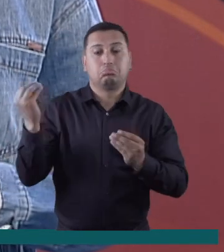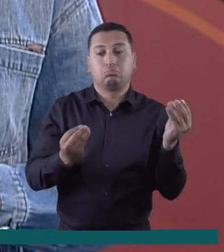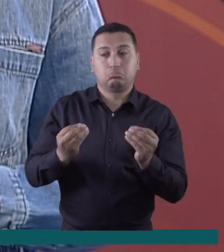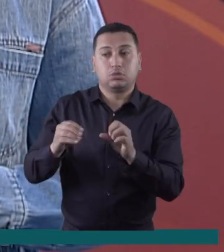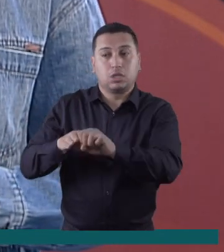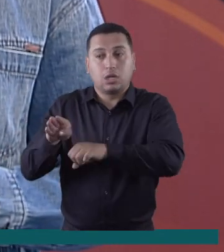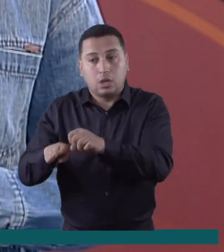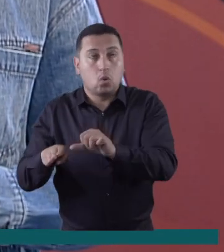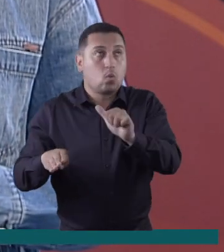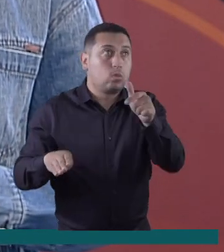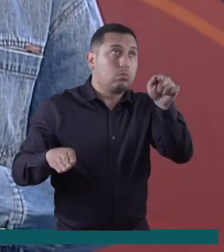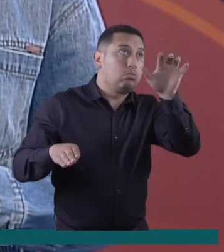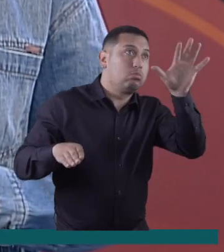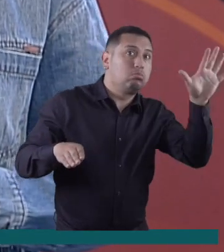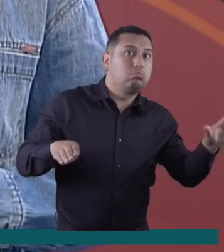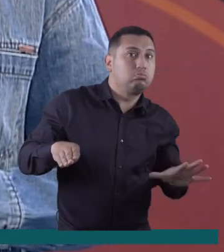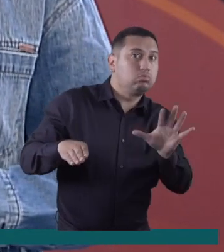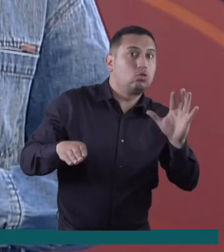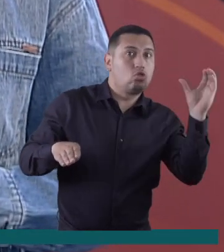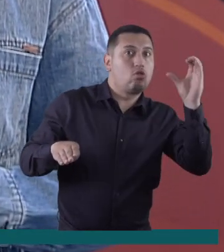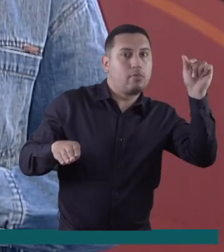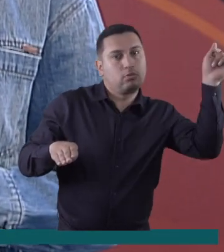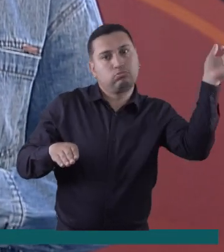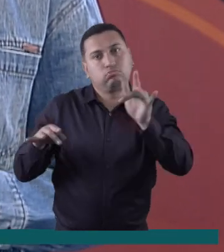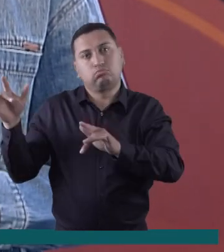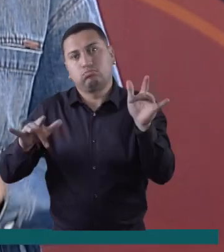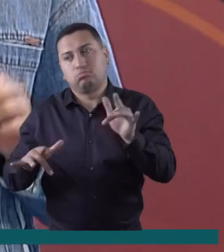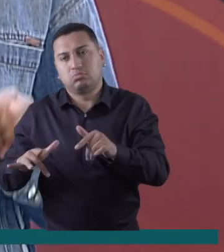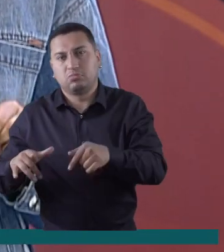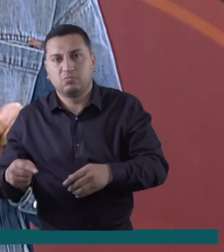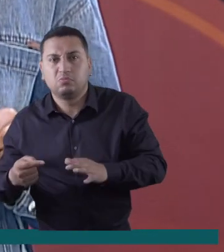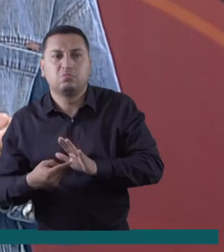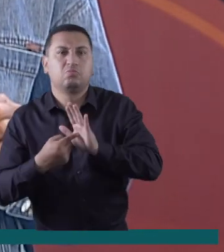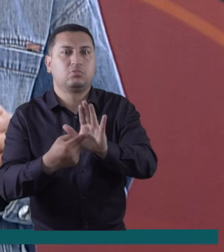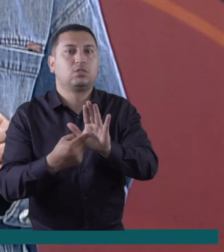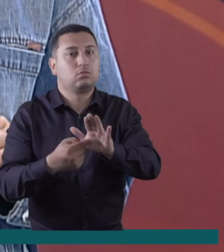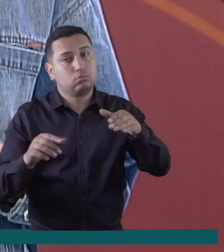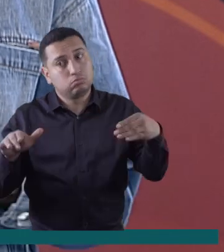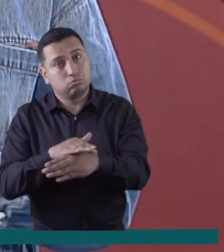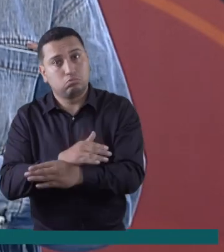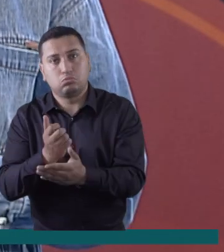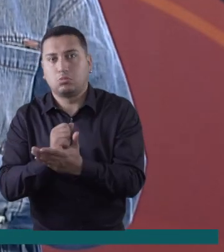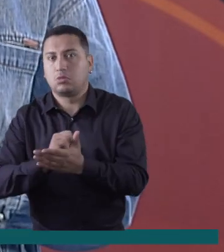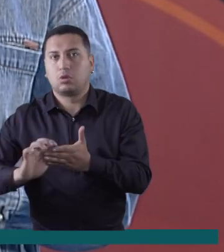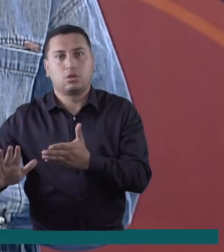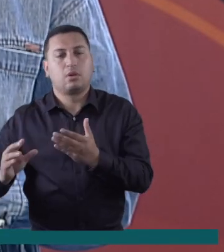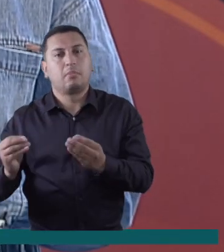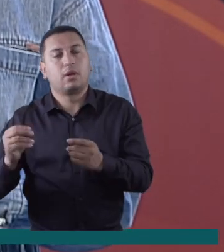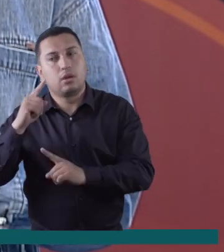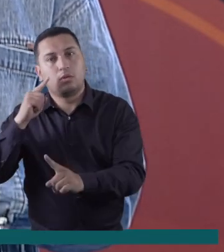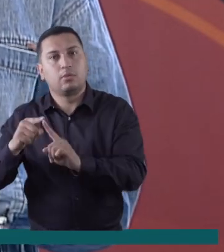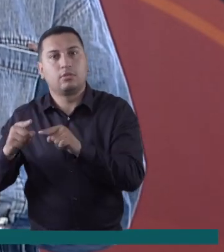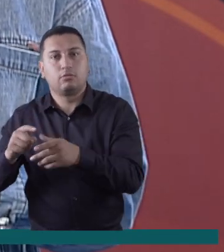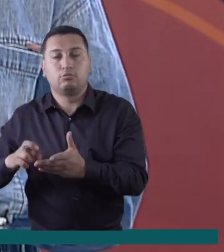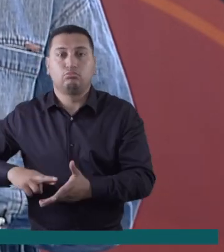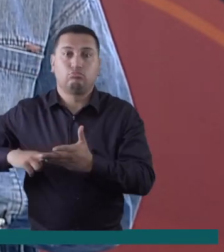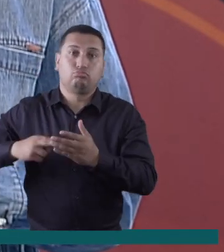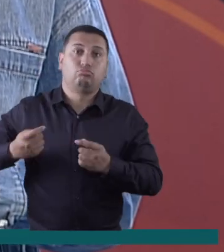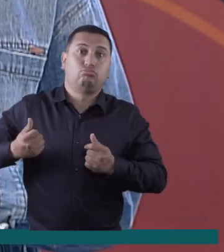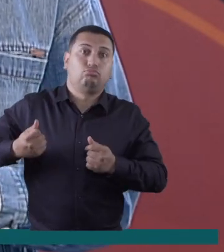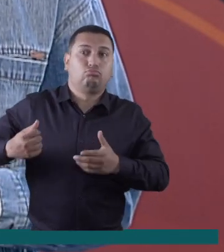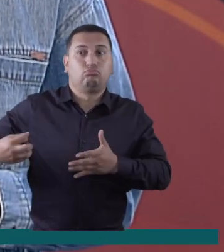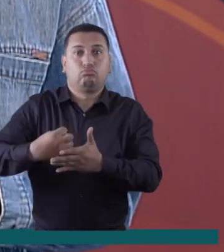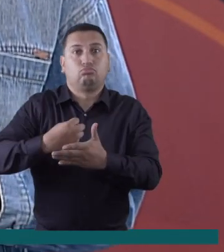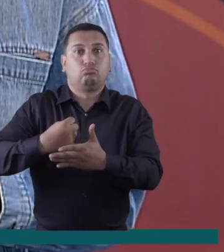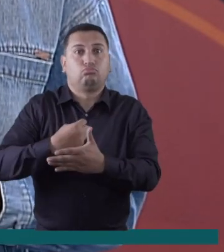bandas locales, regionales y nacionales que harán vibrar al público. La entrada a este evento es libre y contribuye a la reactivación económica del